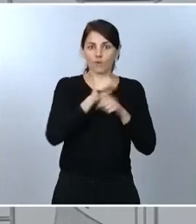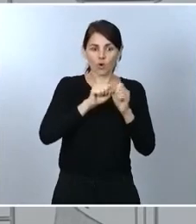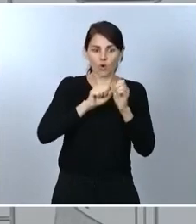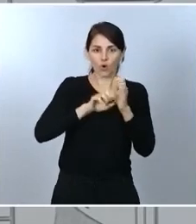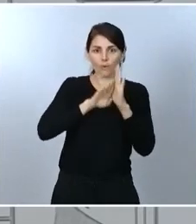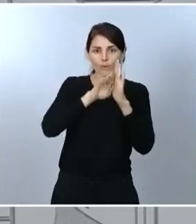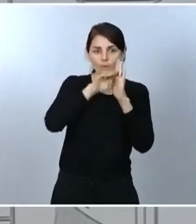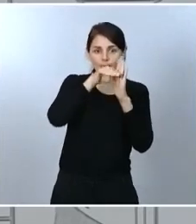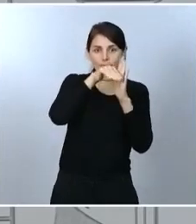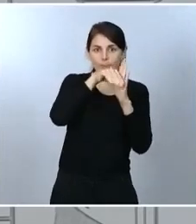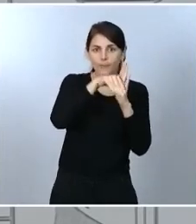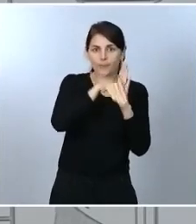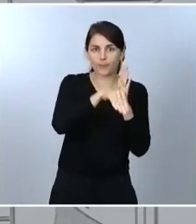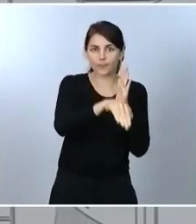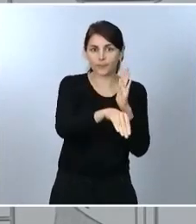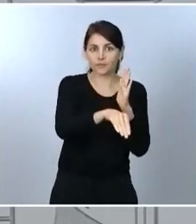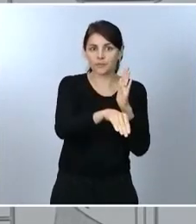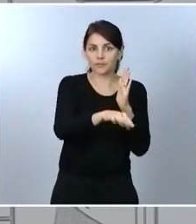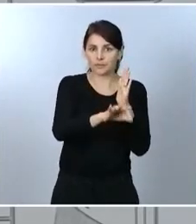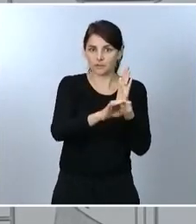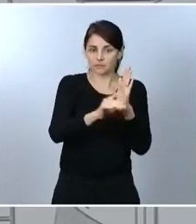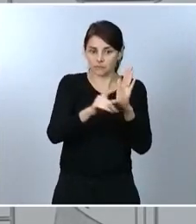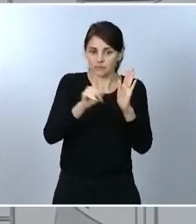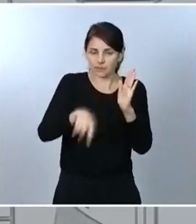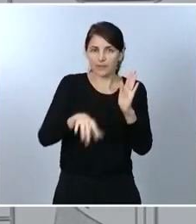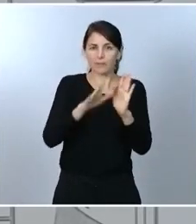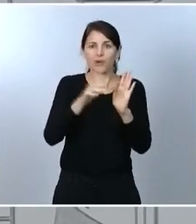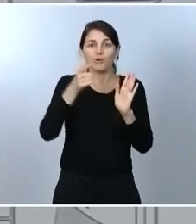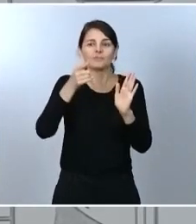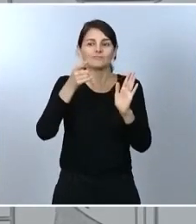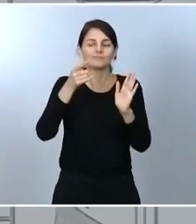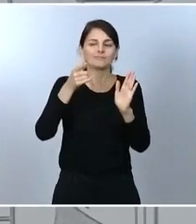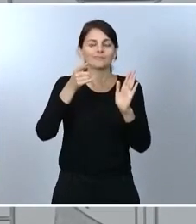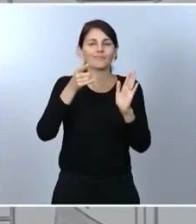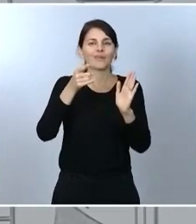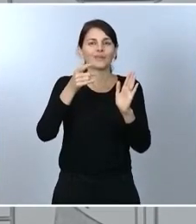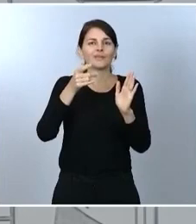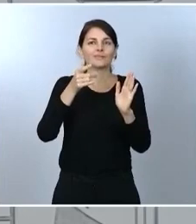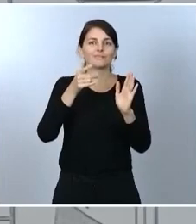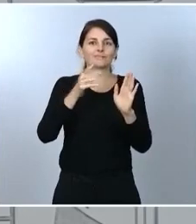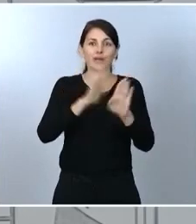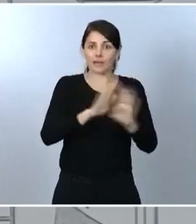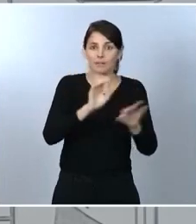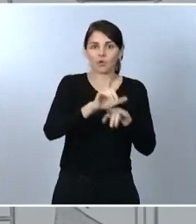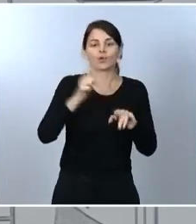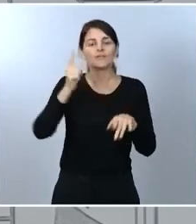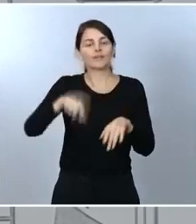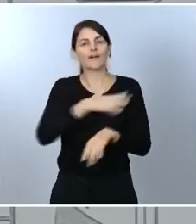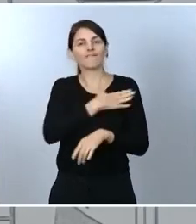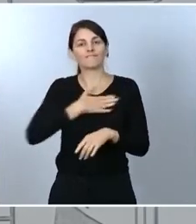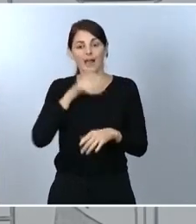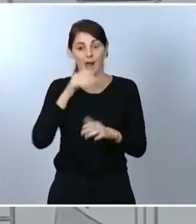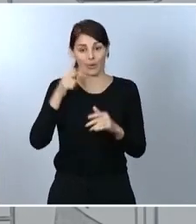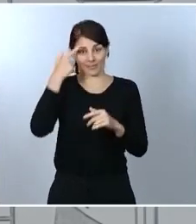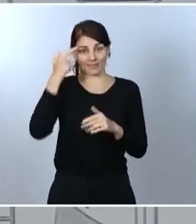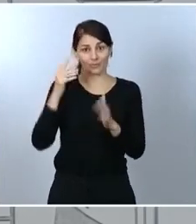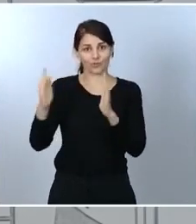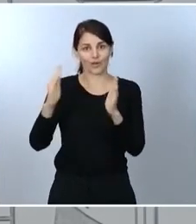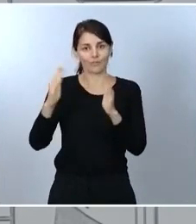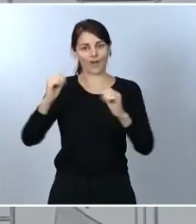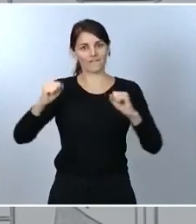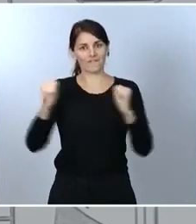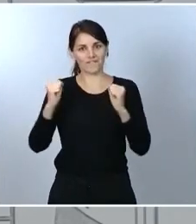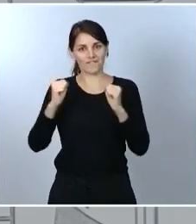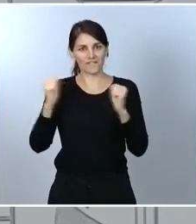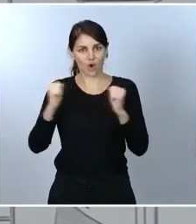cambios de clima, ahora que viene el invierno, y, por tanto, entrar en un escenario muchísimo más favorable